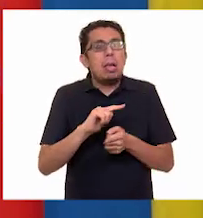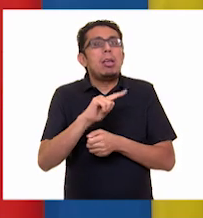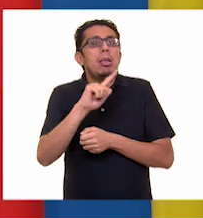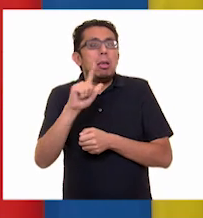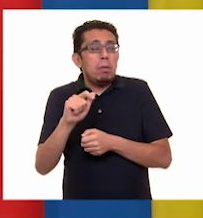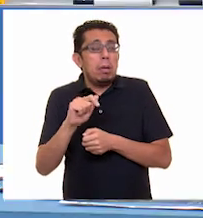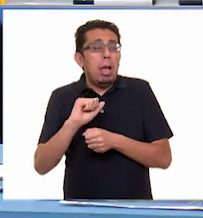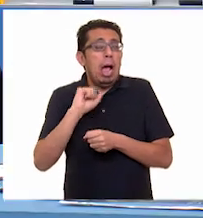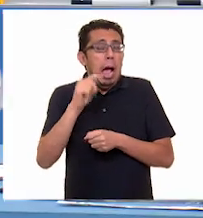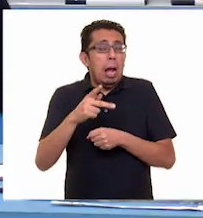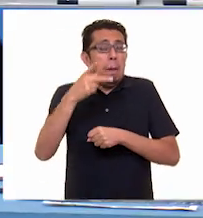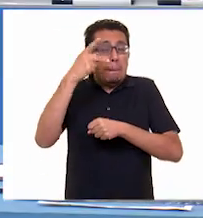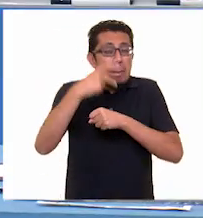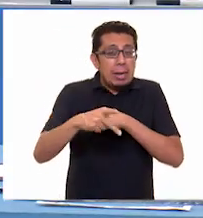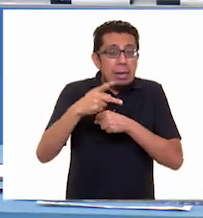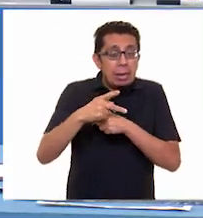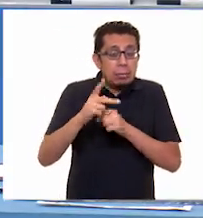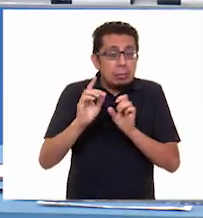riesgo.